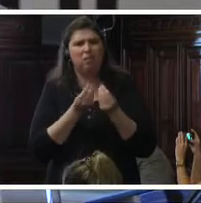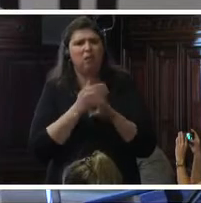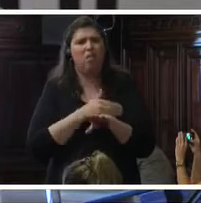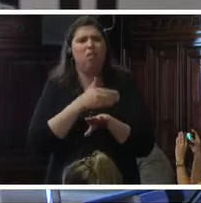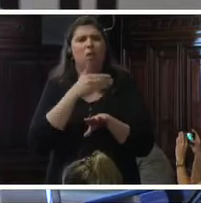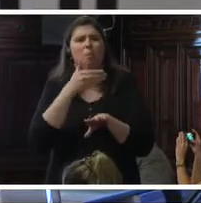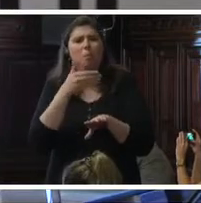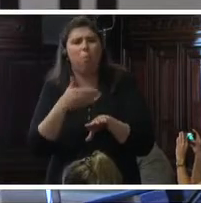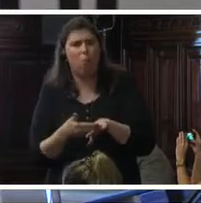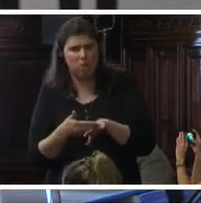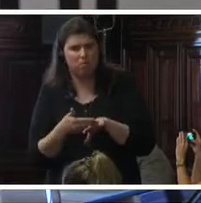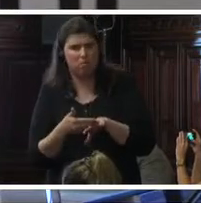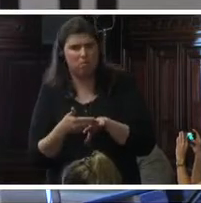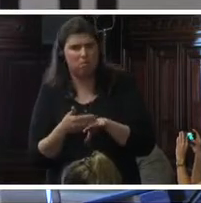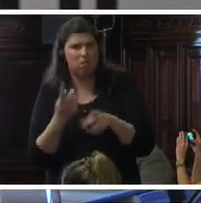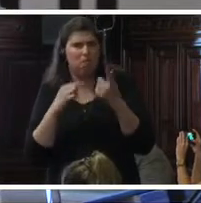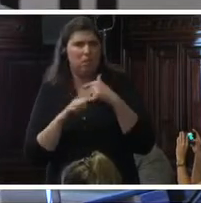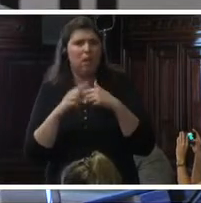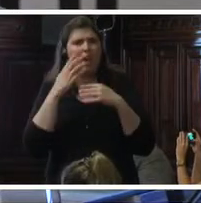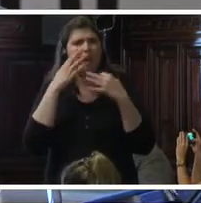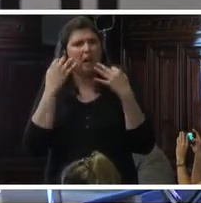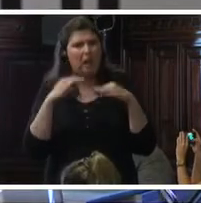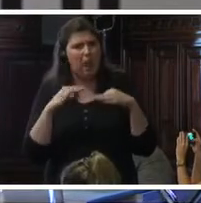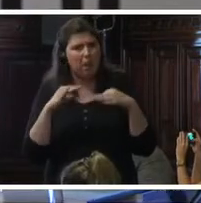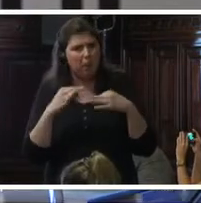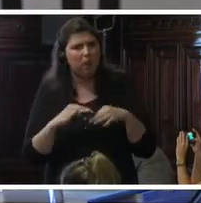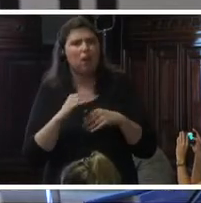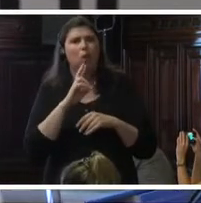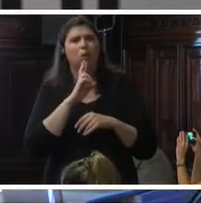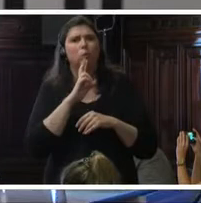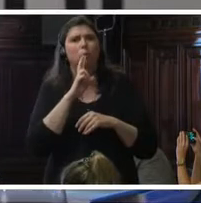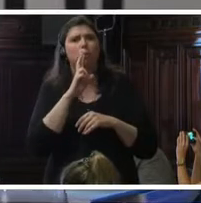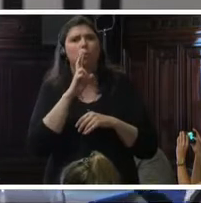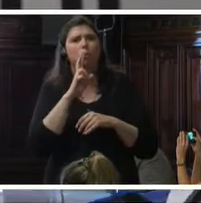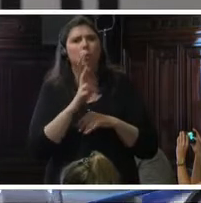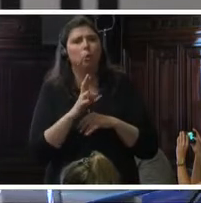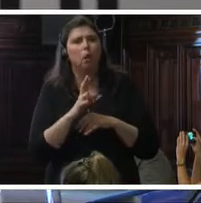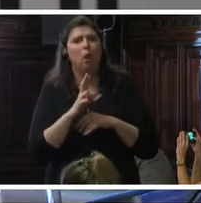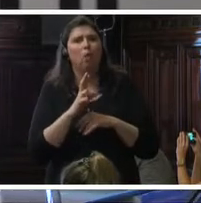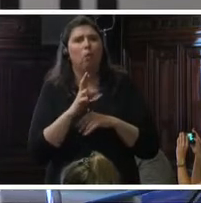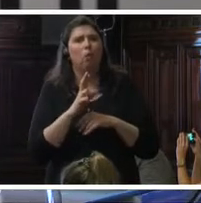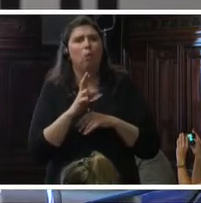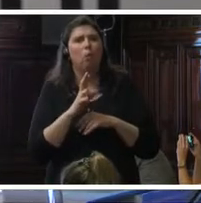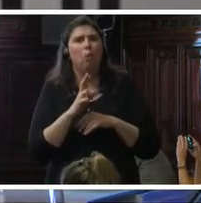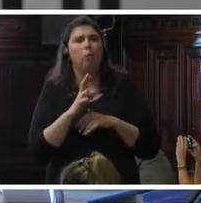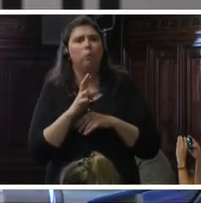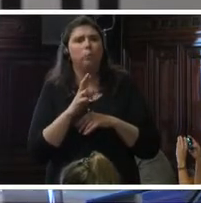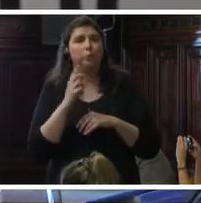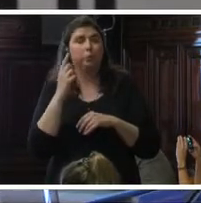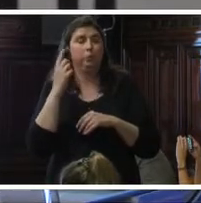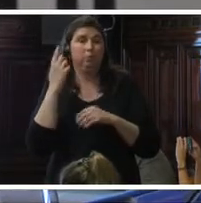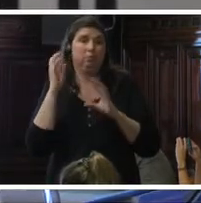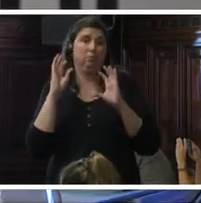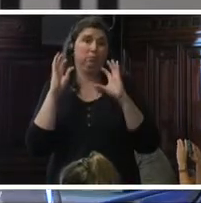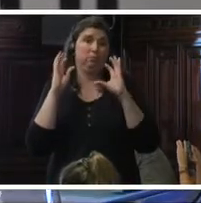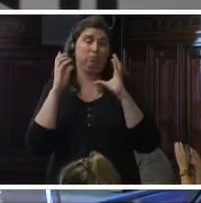realmente con un resultado de violación de derechos